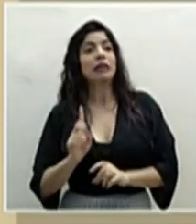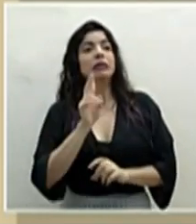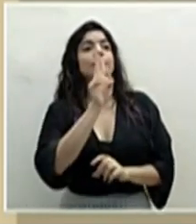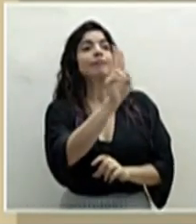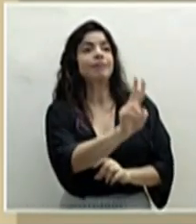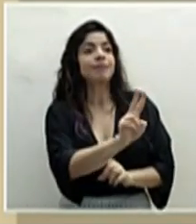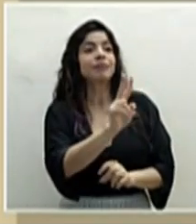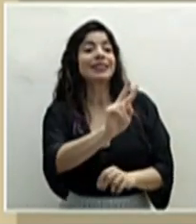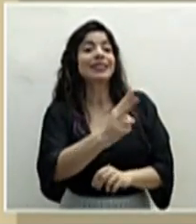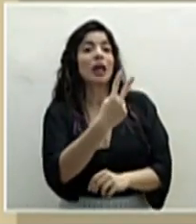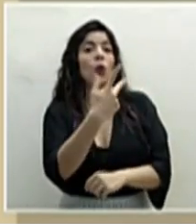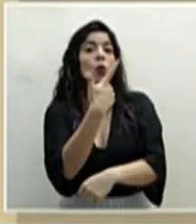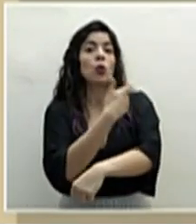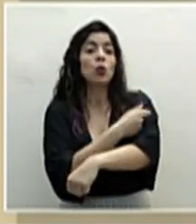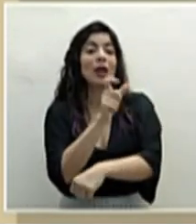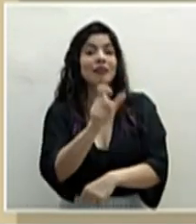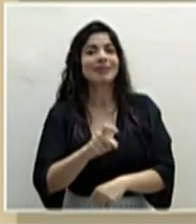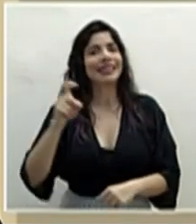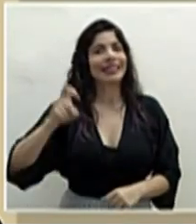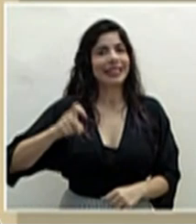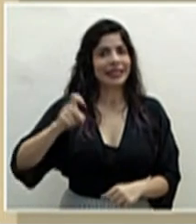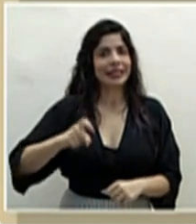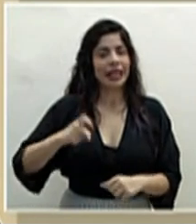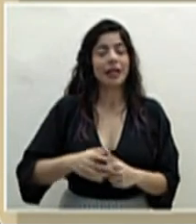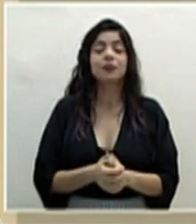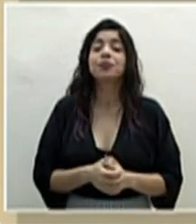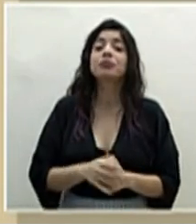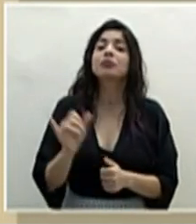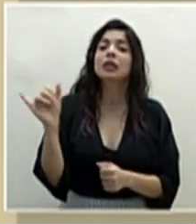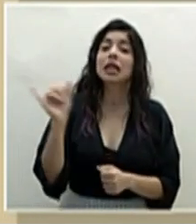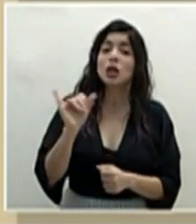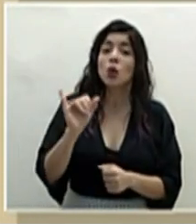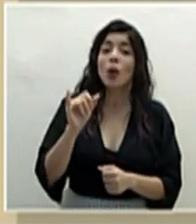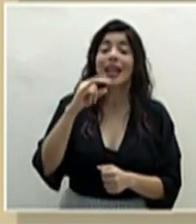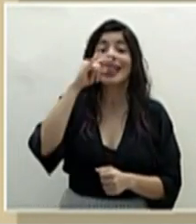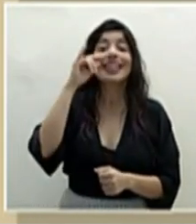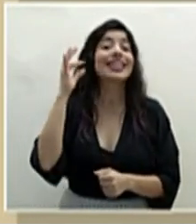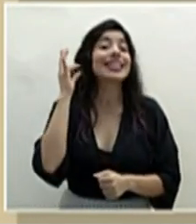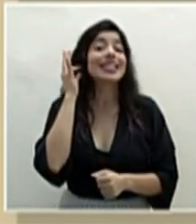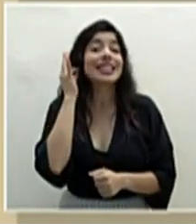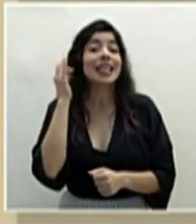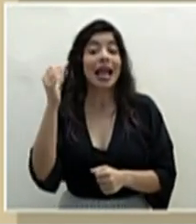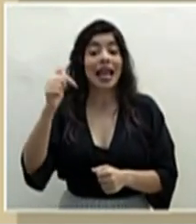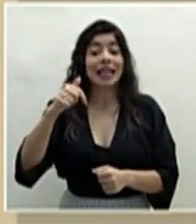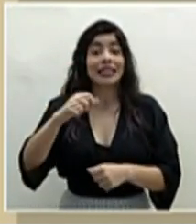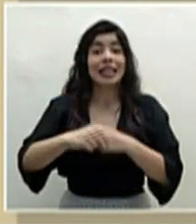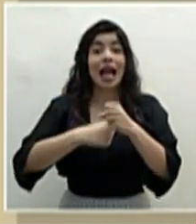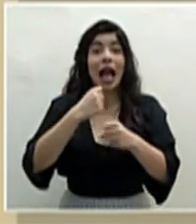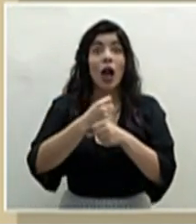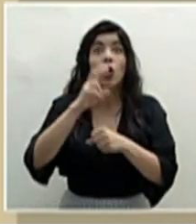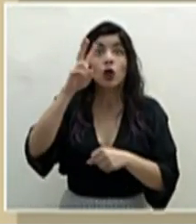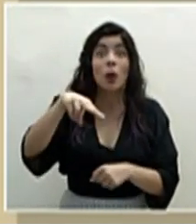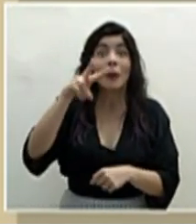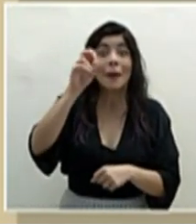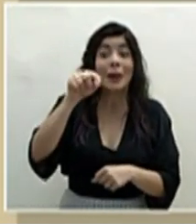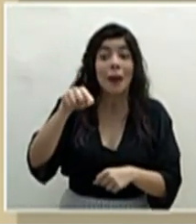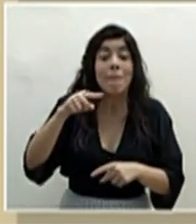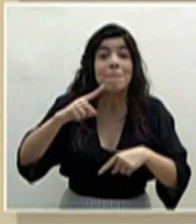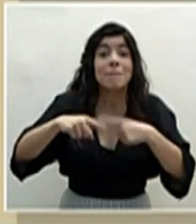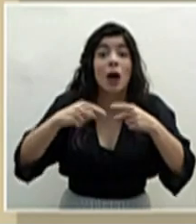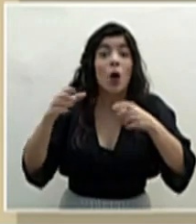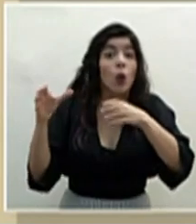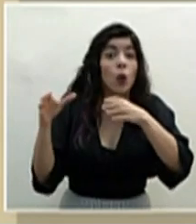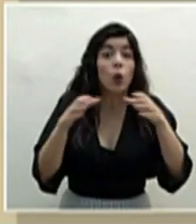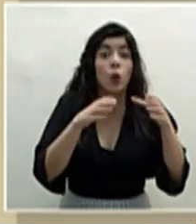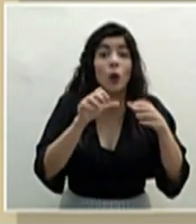dosis que es necesaria. Igual con las niñas que este año 2020 cumplen